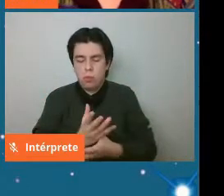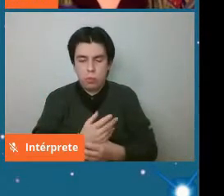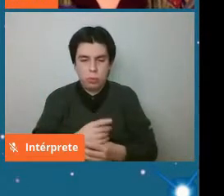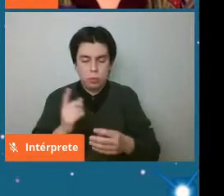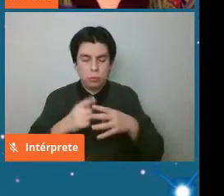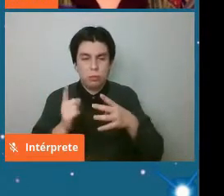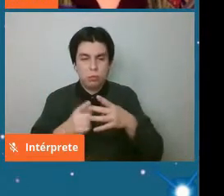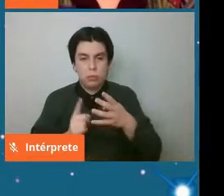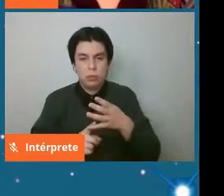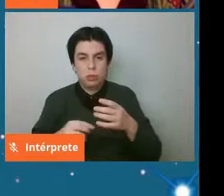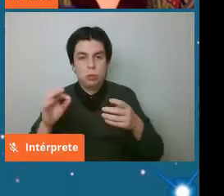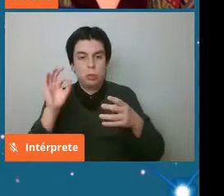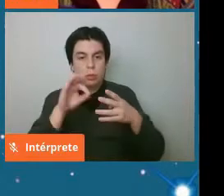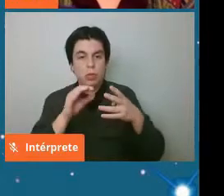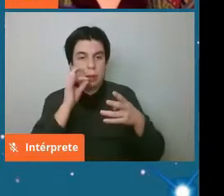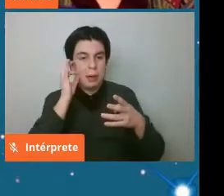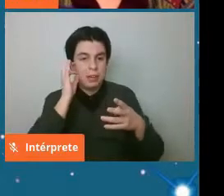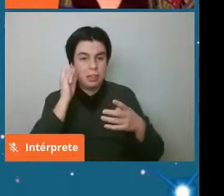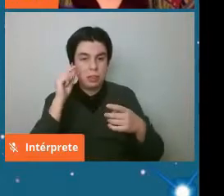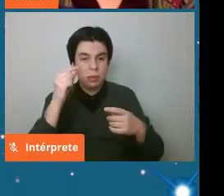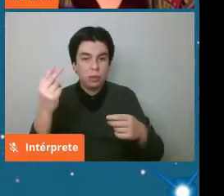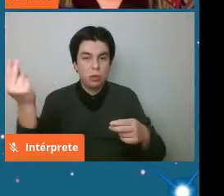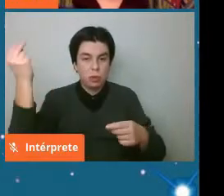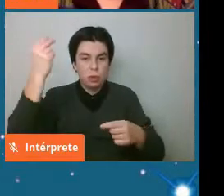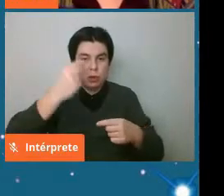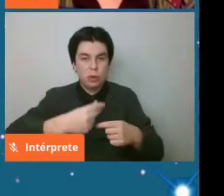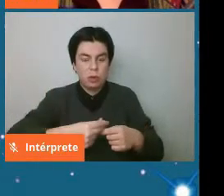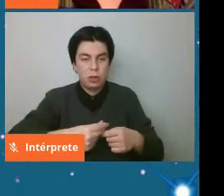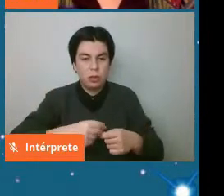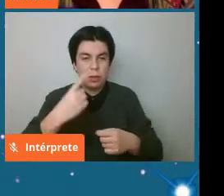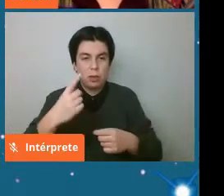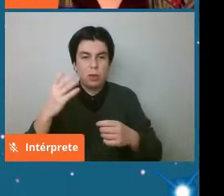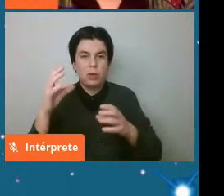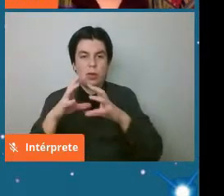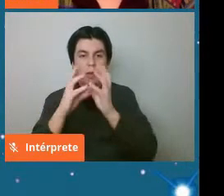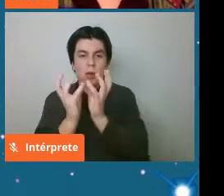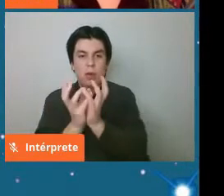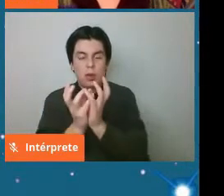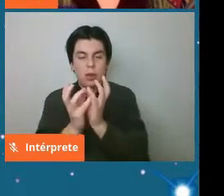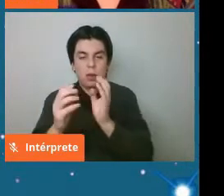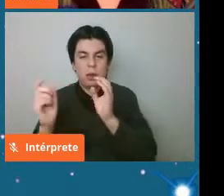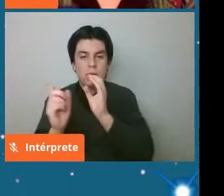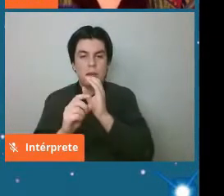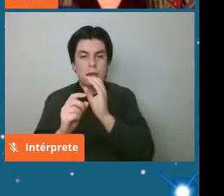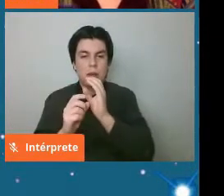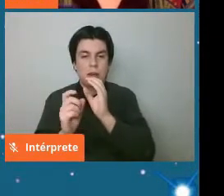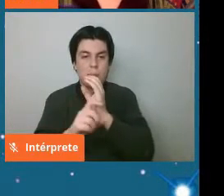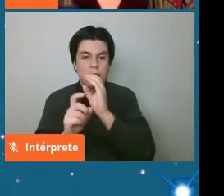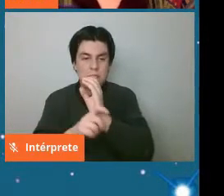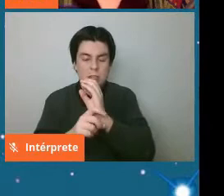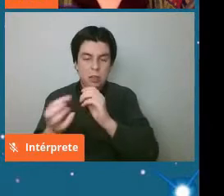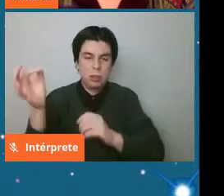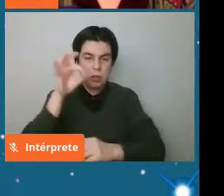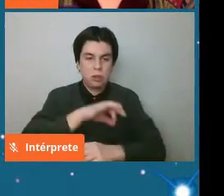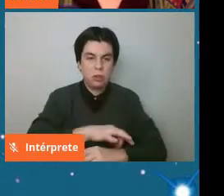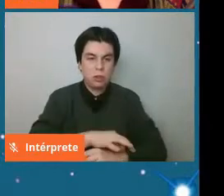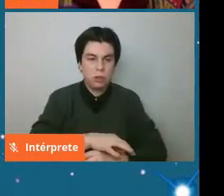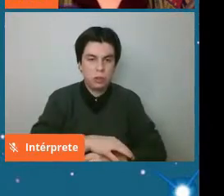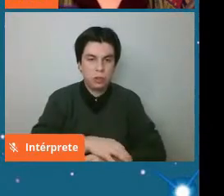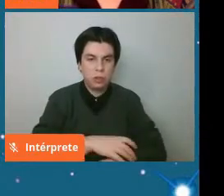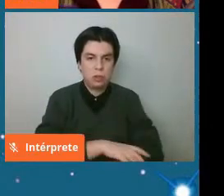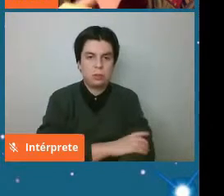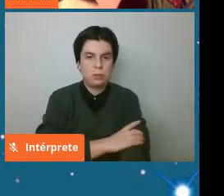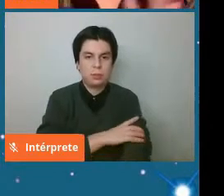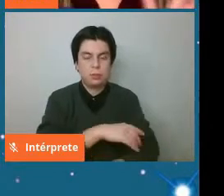destaque en amarillo también se encontró un meteorito marciano que son muy poquitos en todo el mundo ese es el meteorito marciano